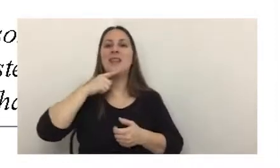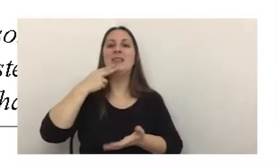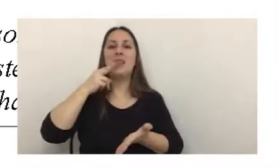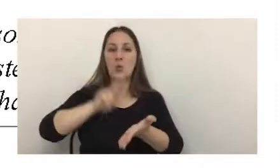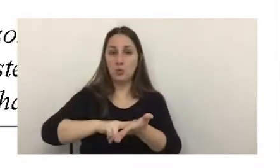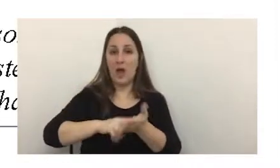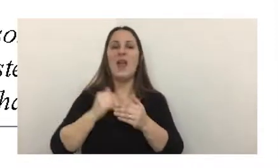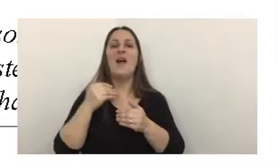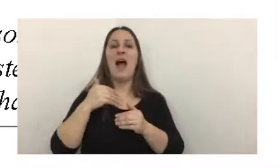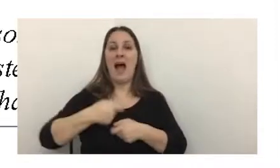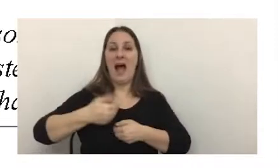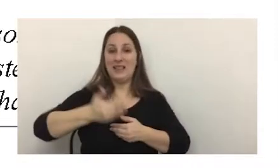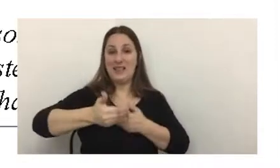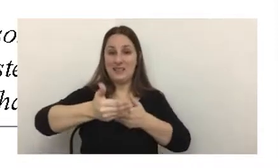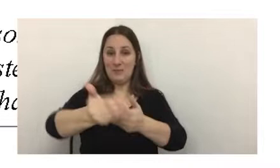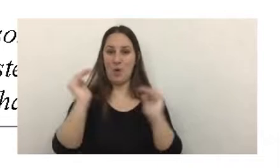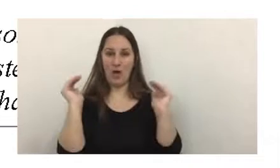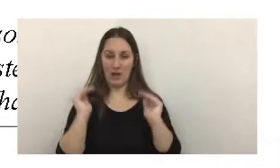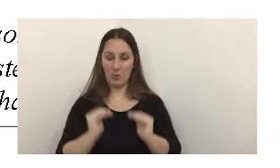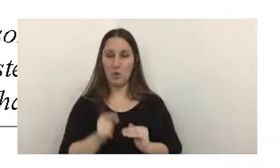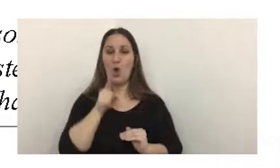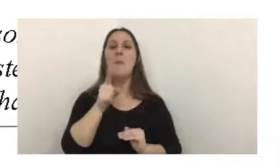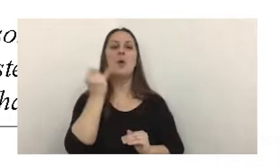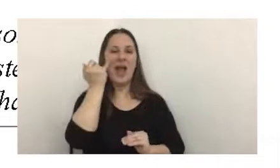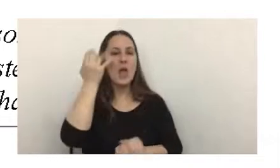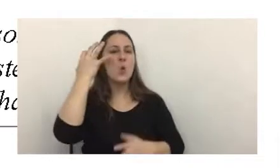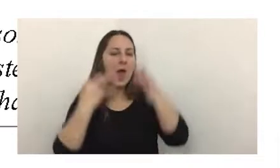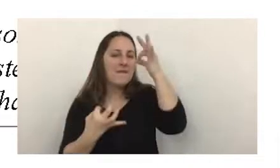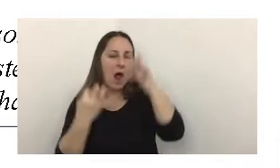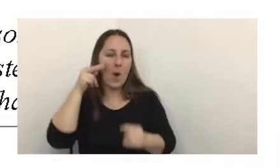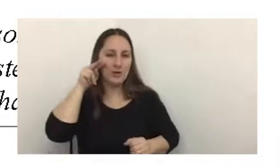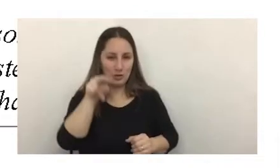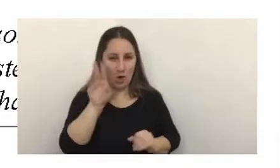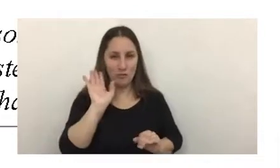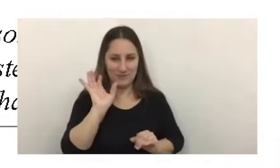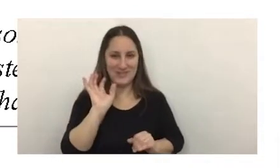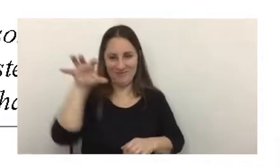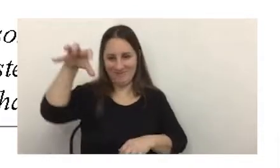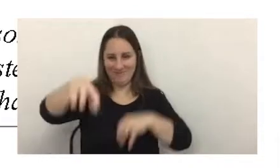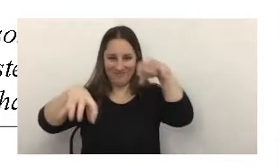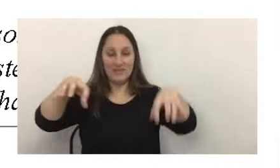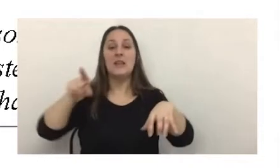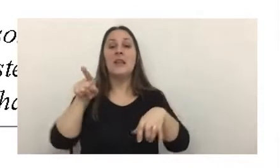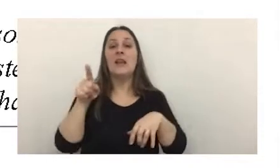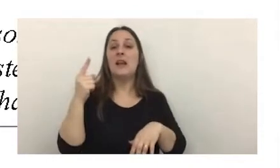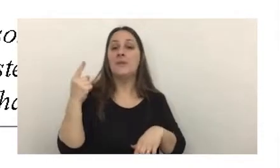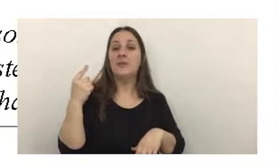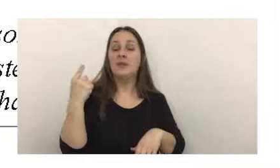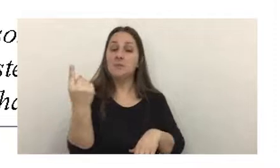reducción de anticipos, ya que hay una evaluación que hace las dependencias y en caso de